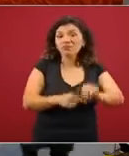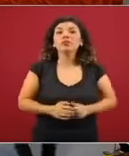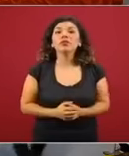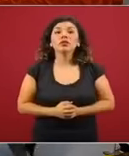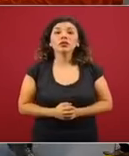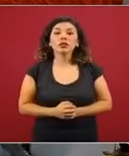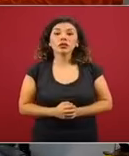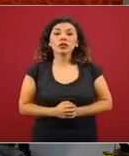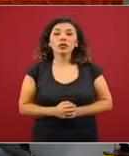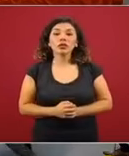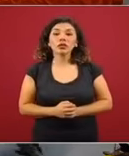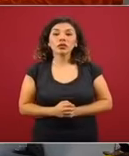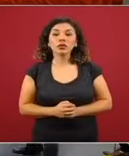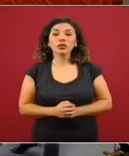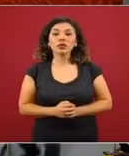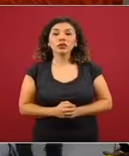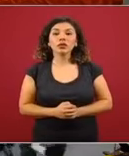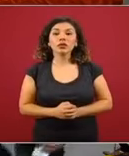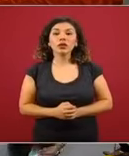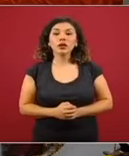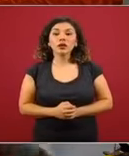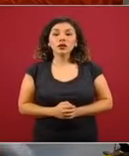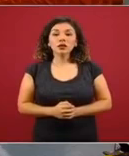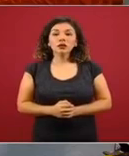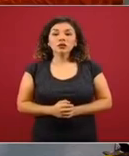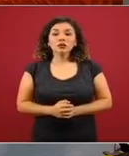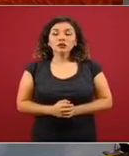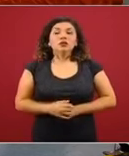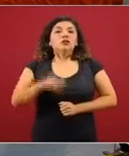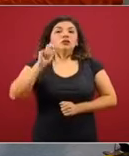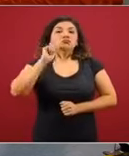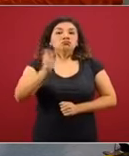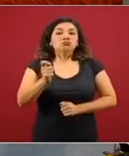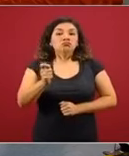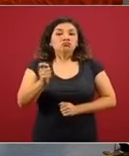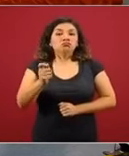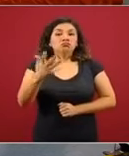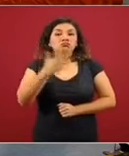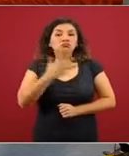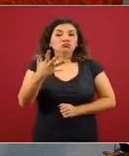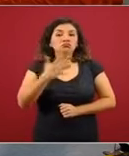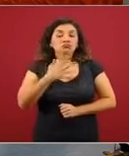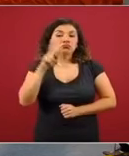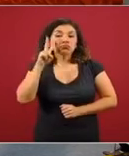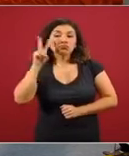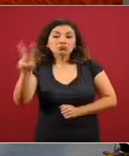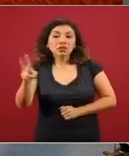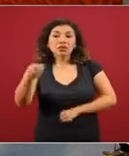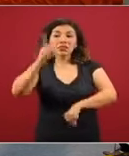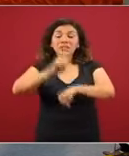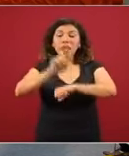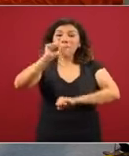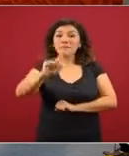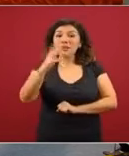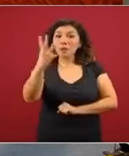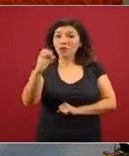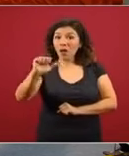estamos hablando de que el día 24,